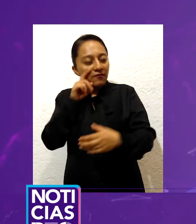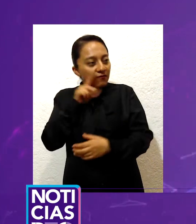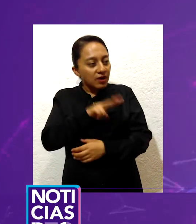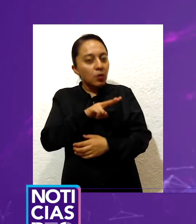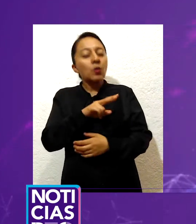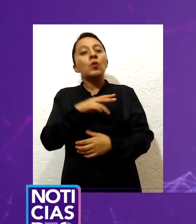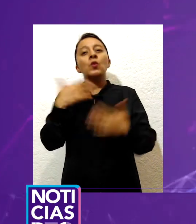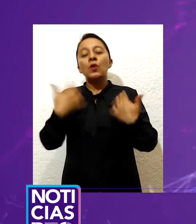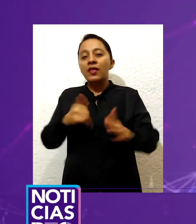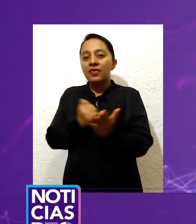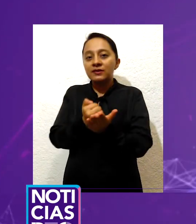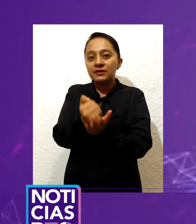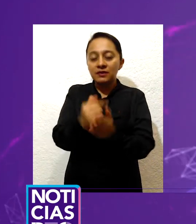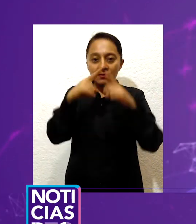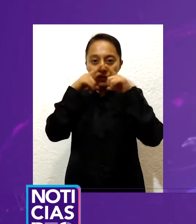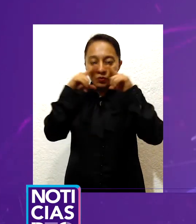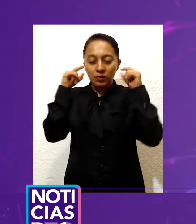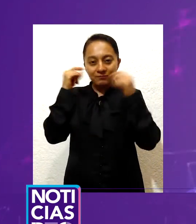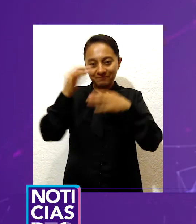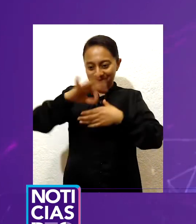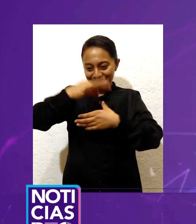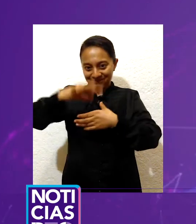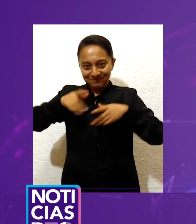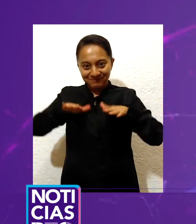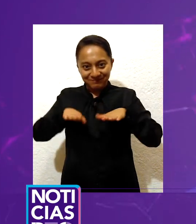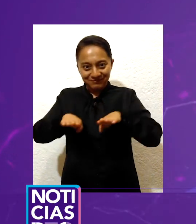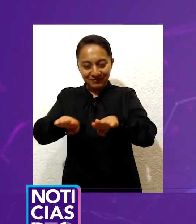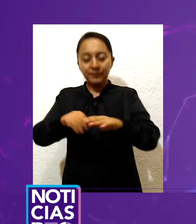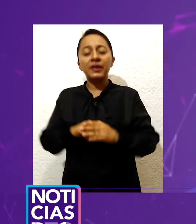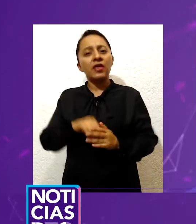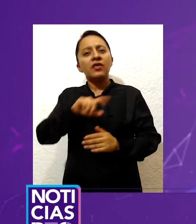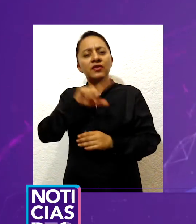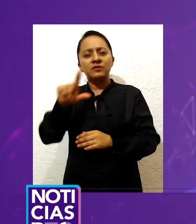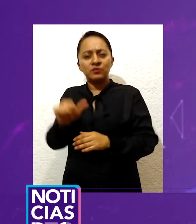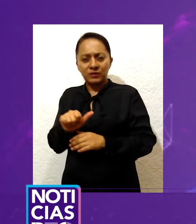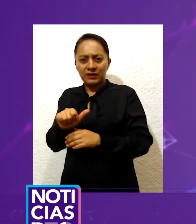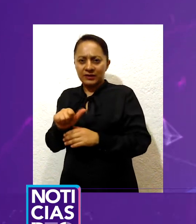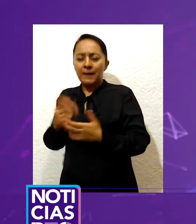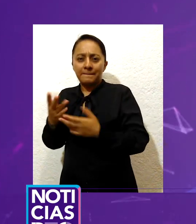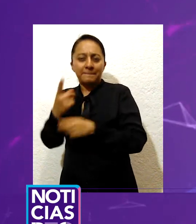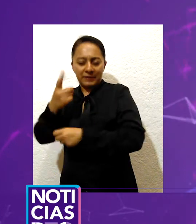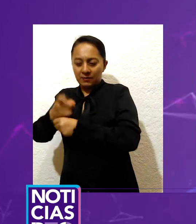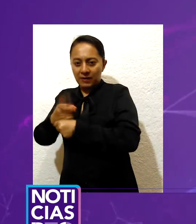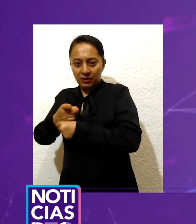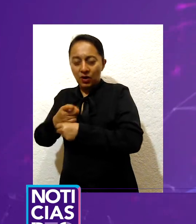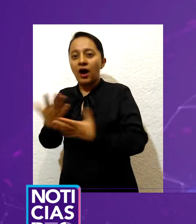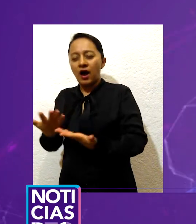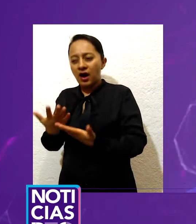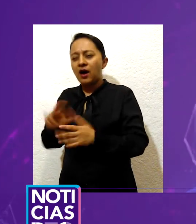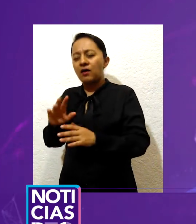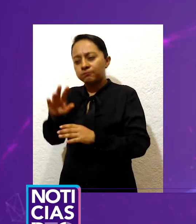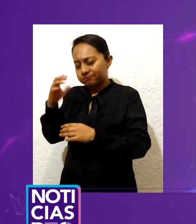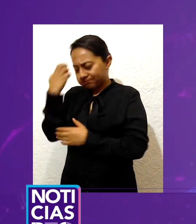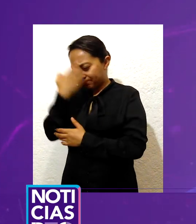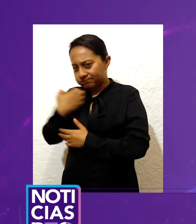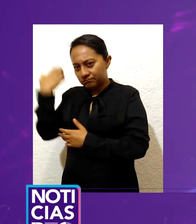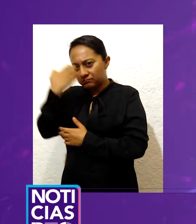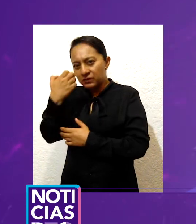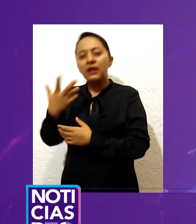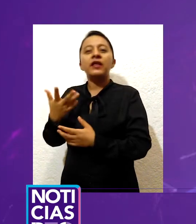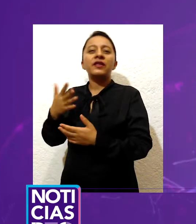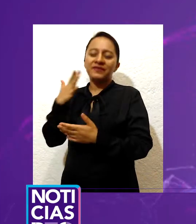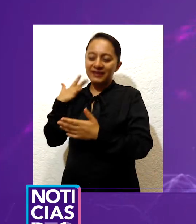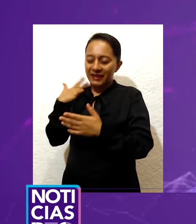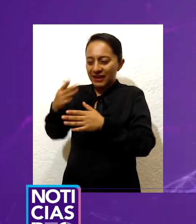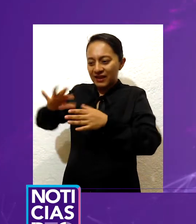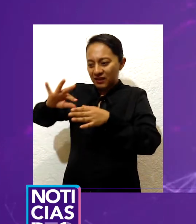tamaños y filtros, se comenzaron a elaborar con los bordados y fue sin duda una oportunidad para lograr ingresos. Señala que no ha